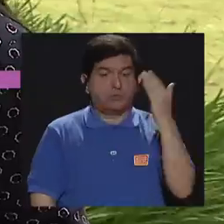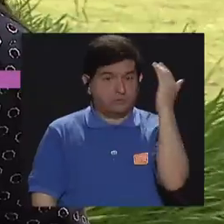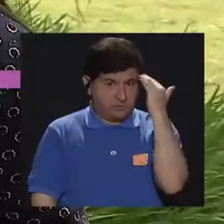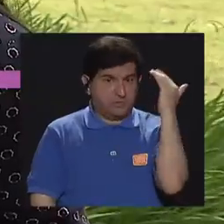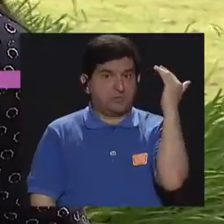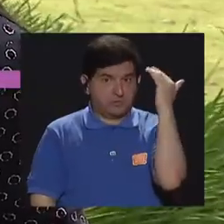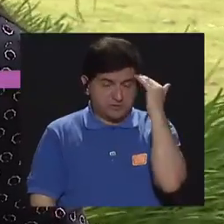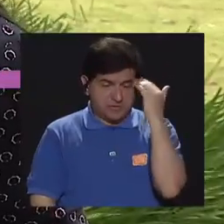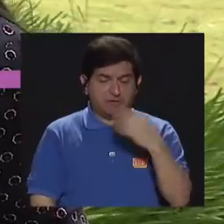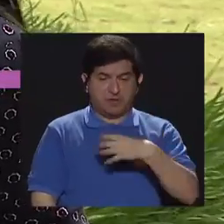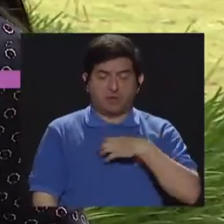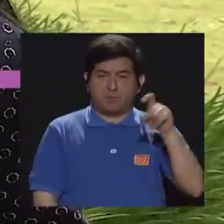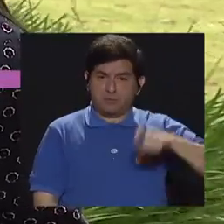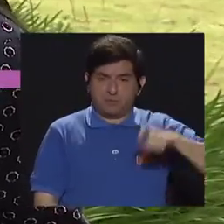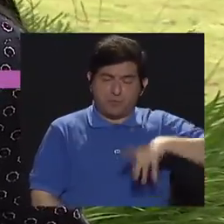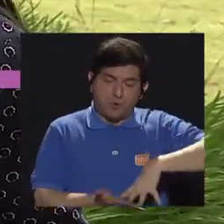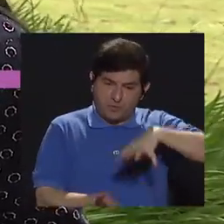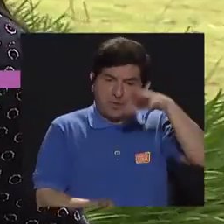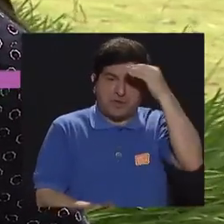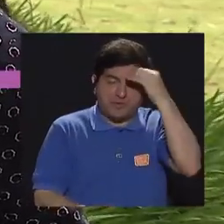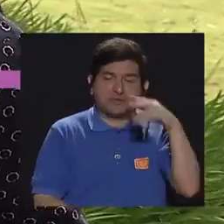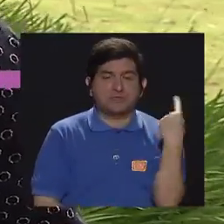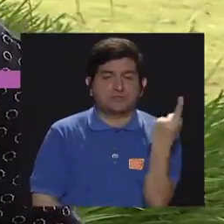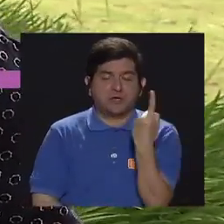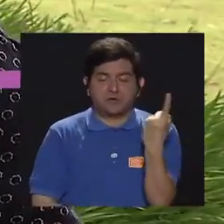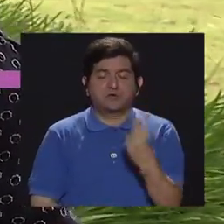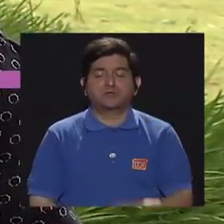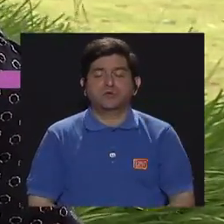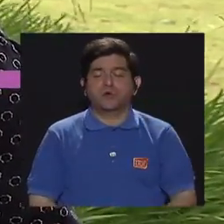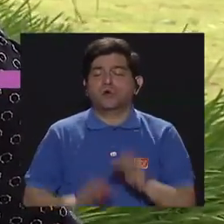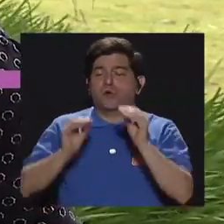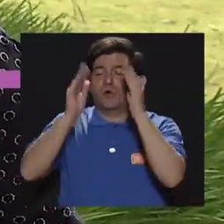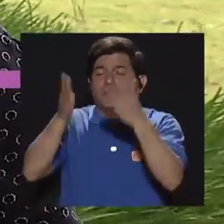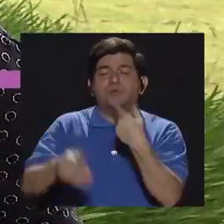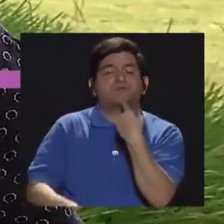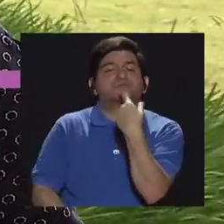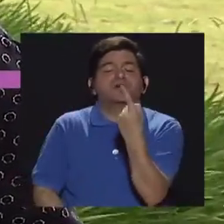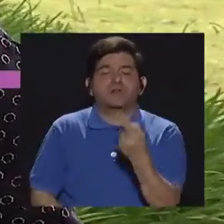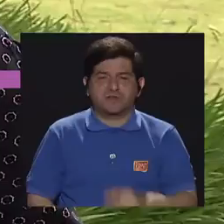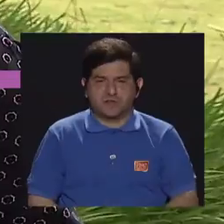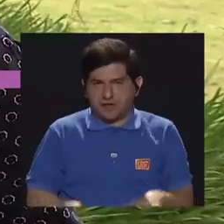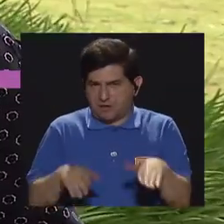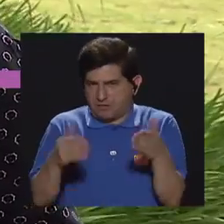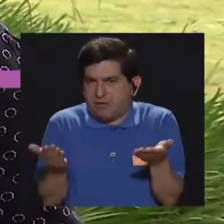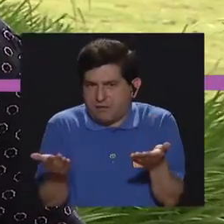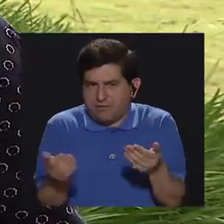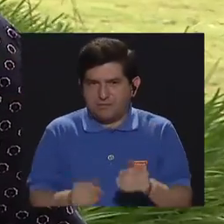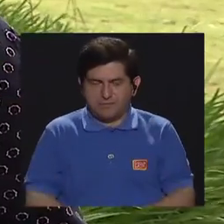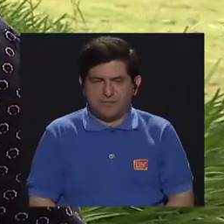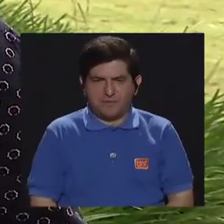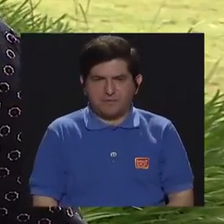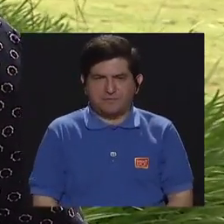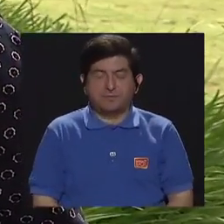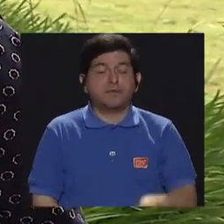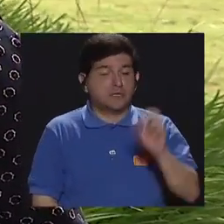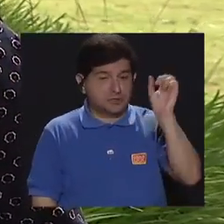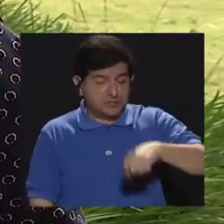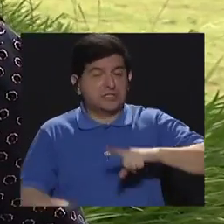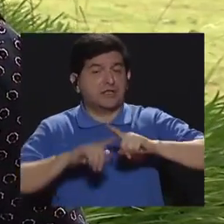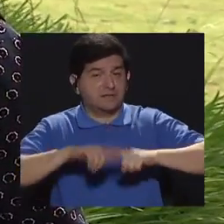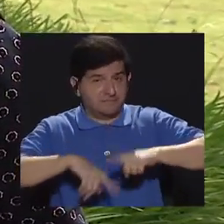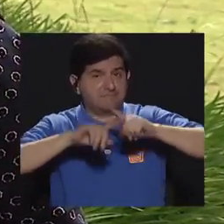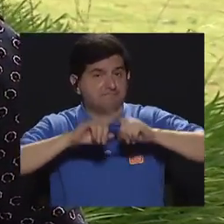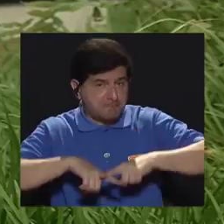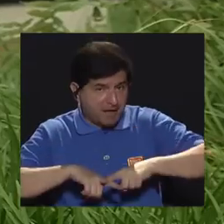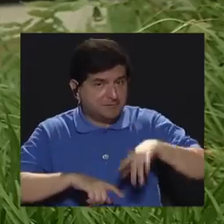conocer también como sus propias necesidades de aprendizaje y no solo esperar que el maestro te diga por dónde, ¿verdad? Sí, eso depende